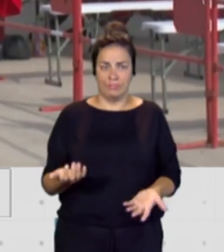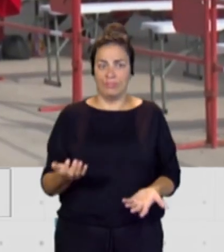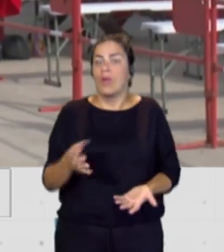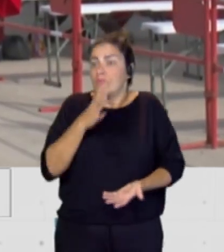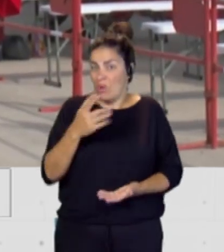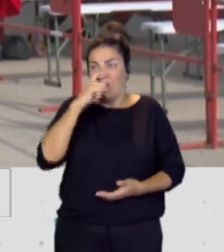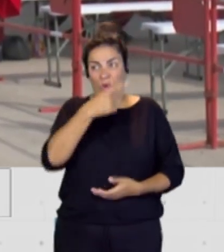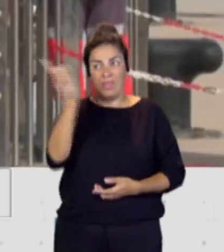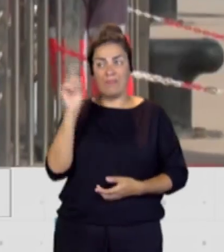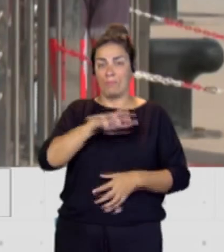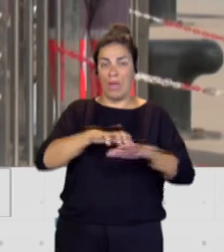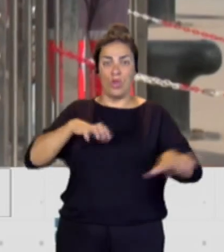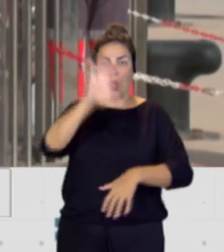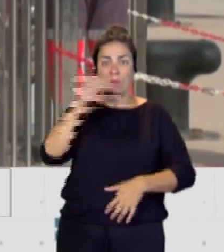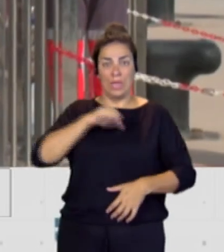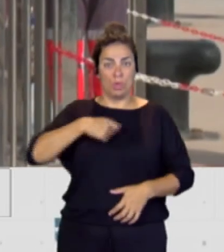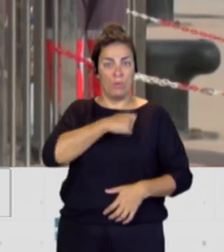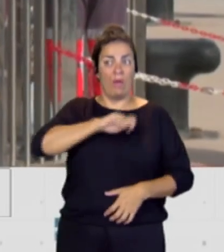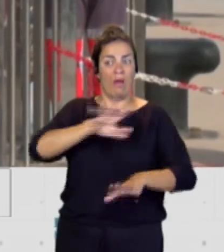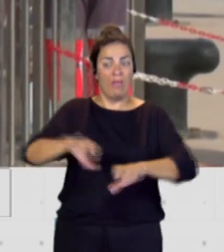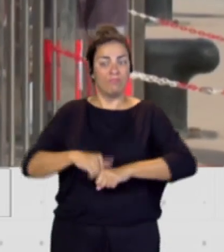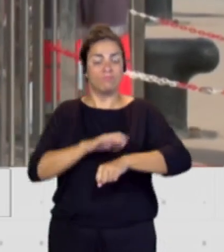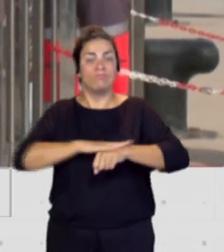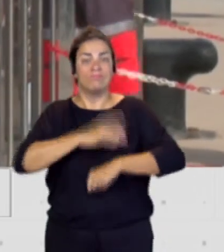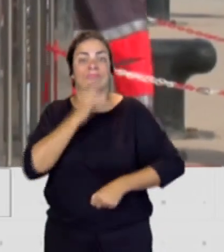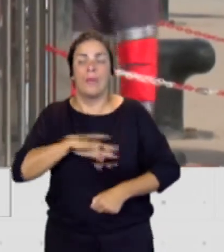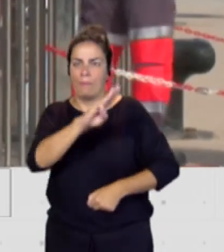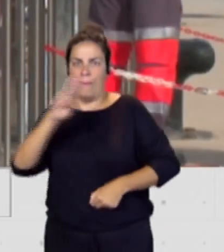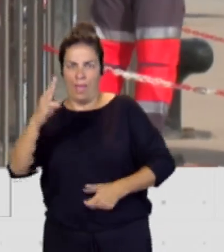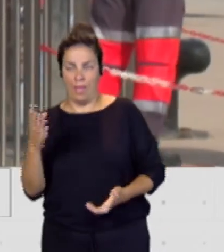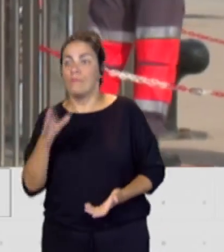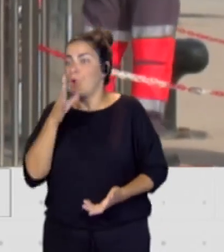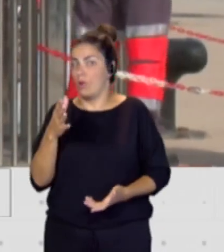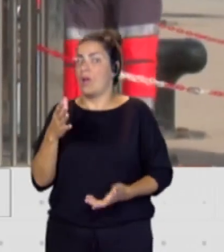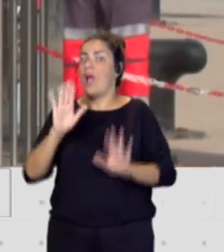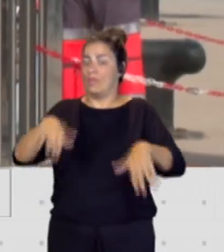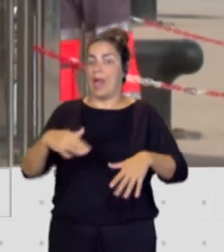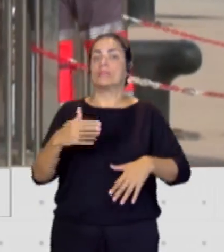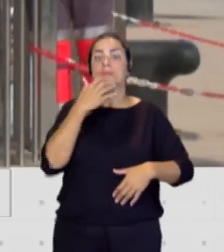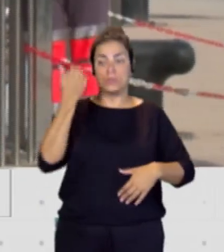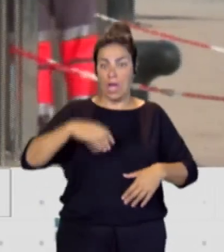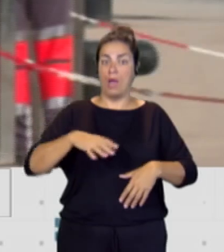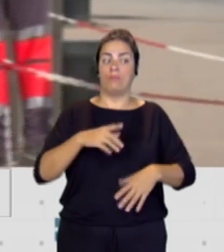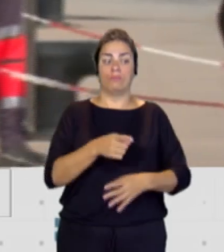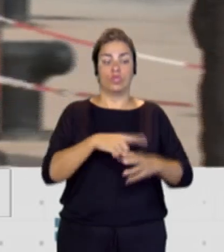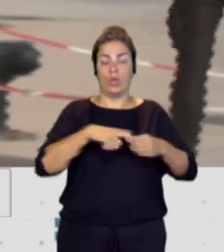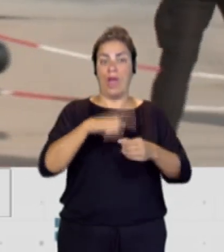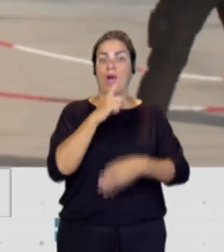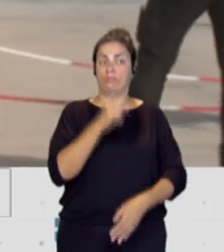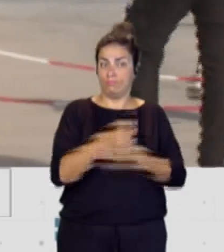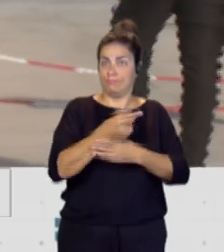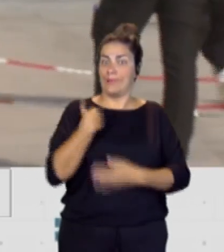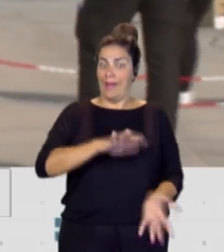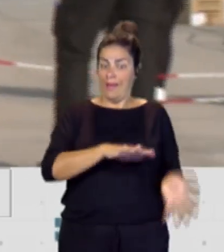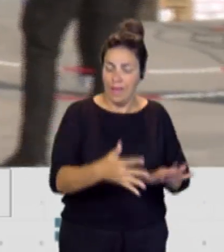de las comunidades autónomas de este país que son quienes tienen la responsabilidad después de hacer efectiva esa solidaridad obligatoria. Por lo tanto,